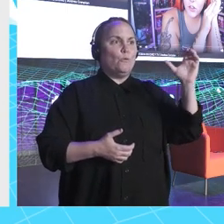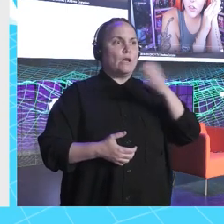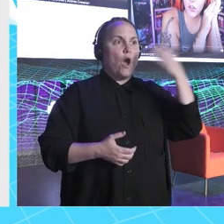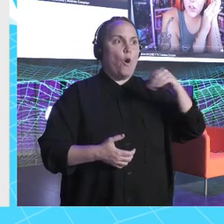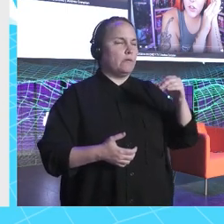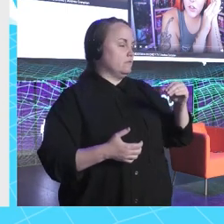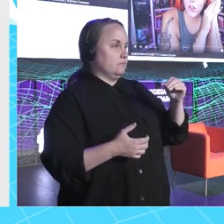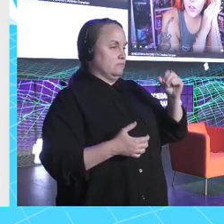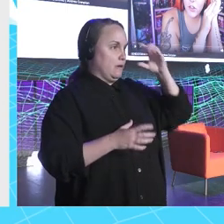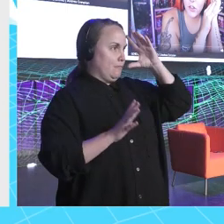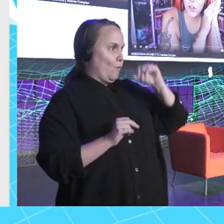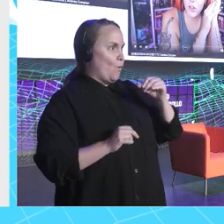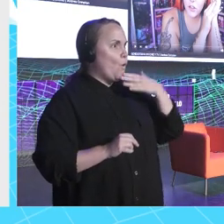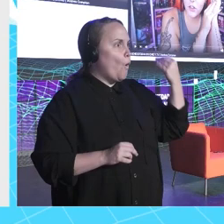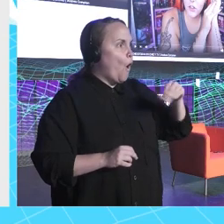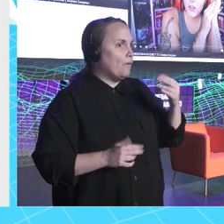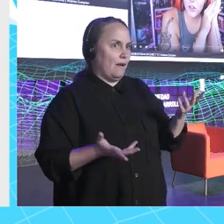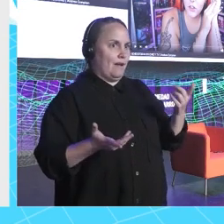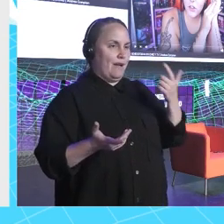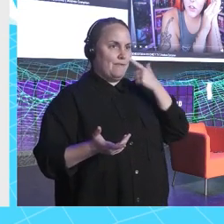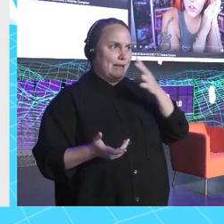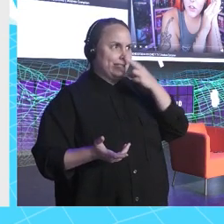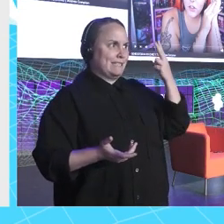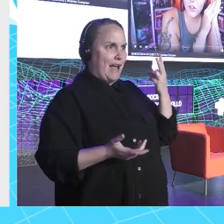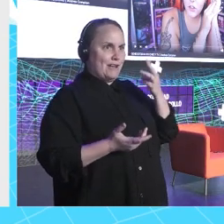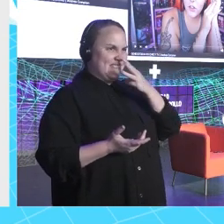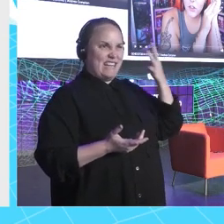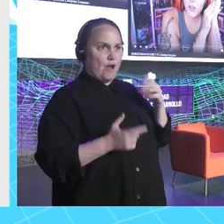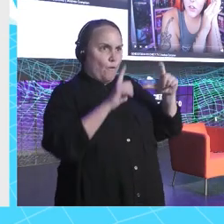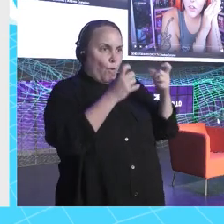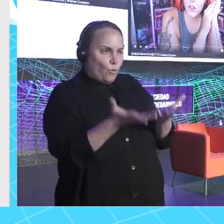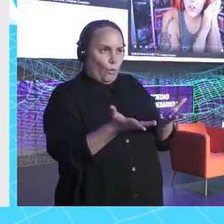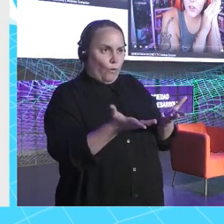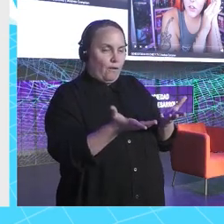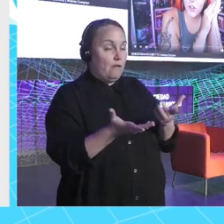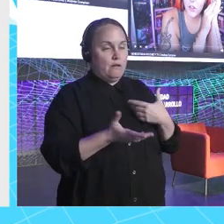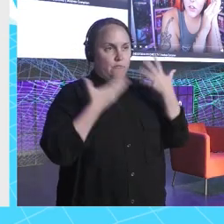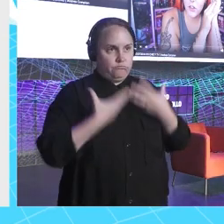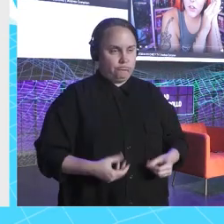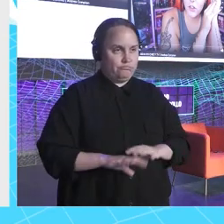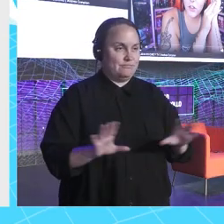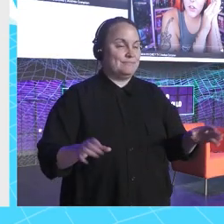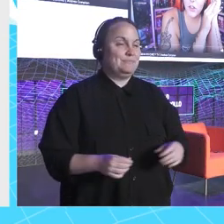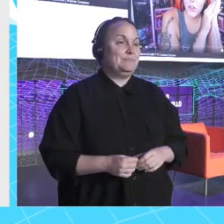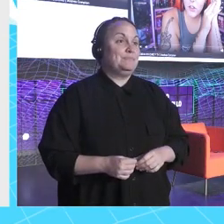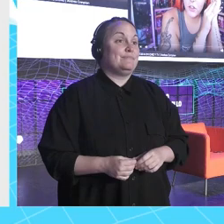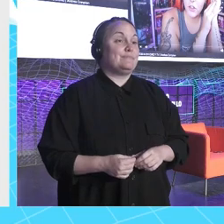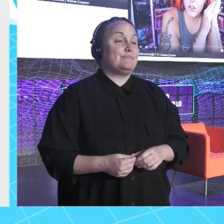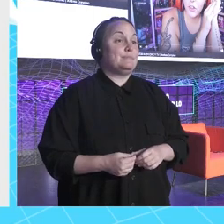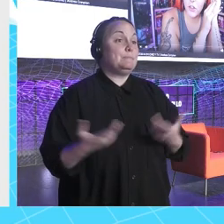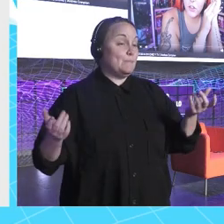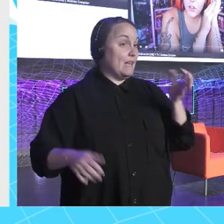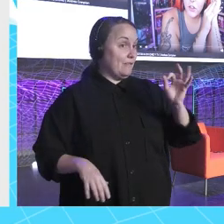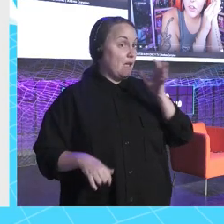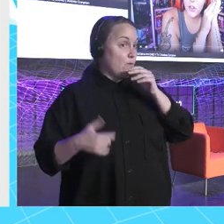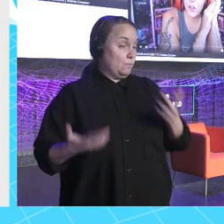Flop. En grande, ¿cómo que joven? Chicos, han pasado 3 años de esa foto que me pusieron. Y yo digo, esto, qué bajón. El caso es que, bueno, es verdad